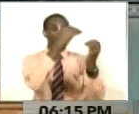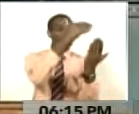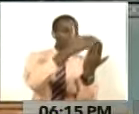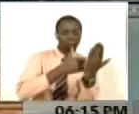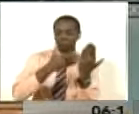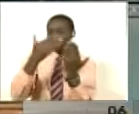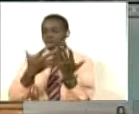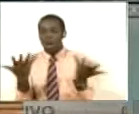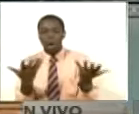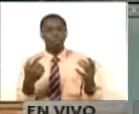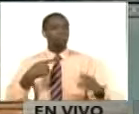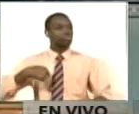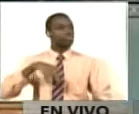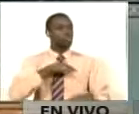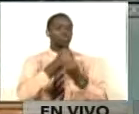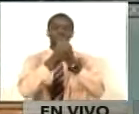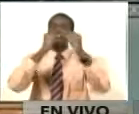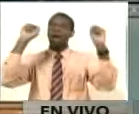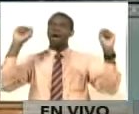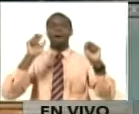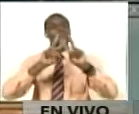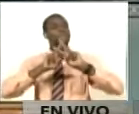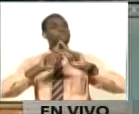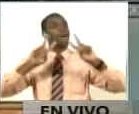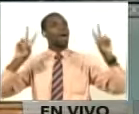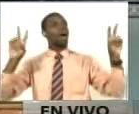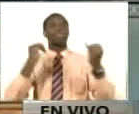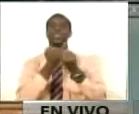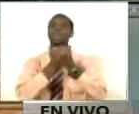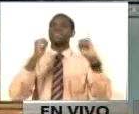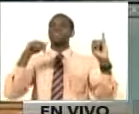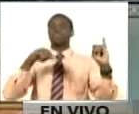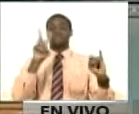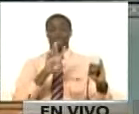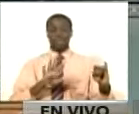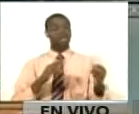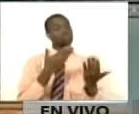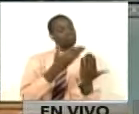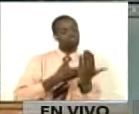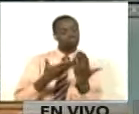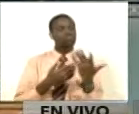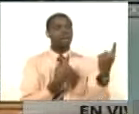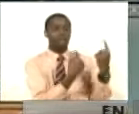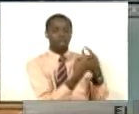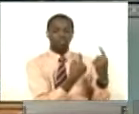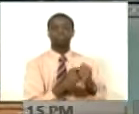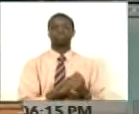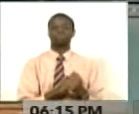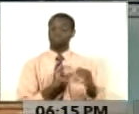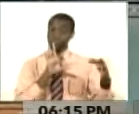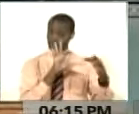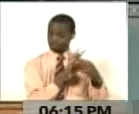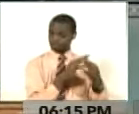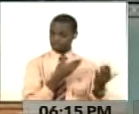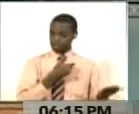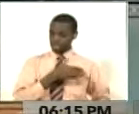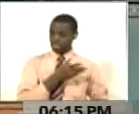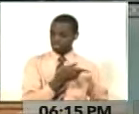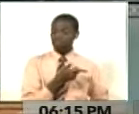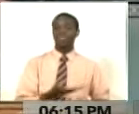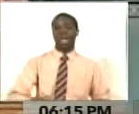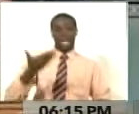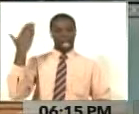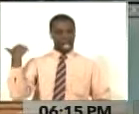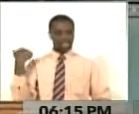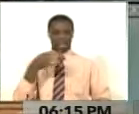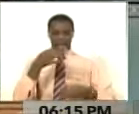soberanía, de la paz, de la independencia de Venezuela. En ese sentido, tal como lo habíamos anunciado